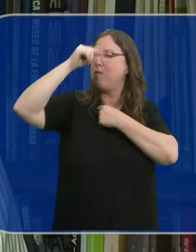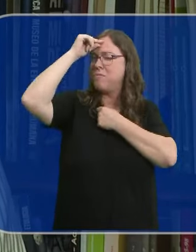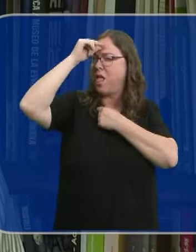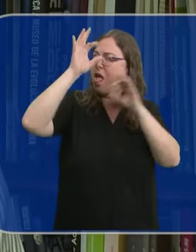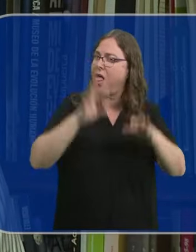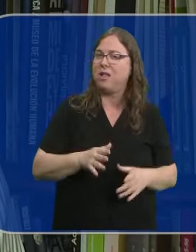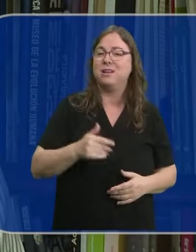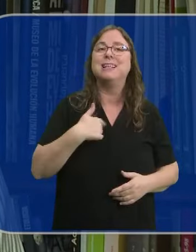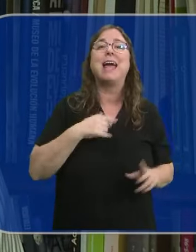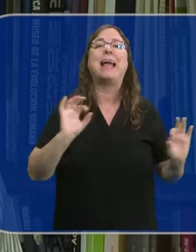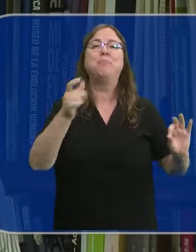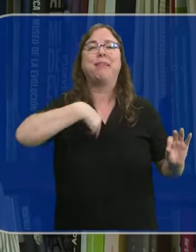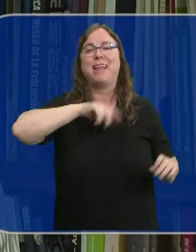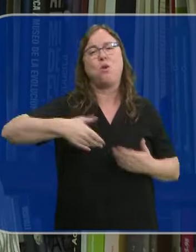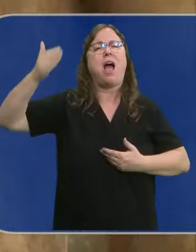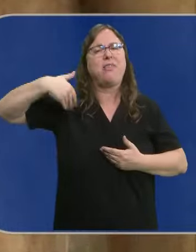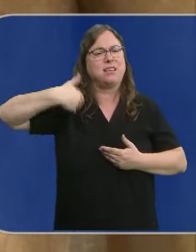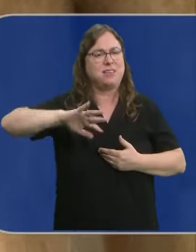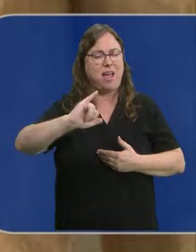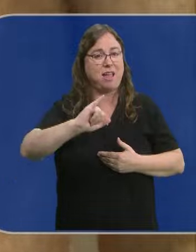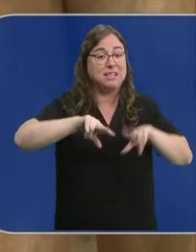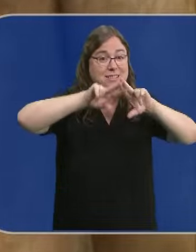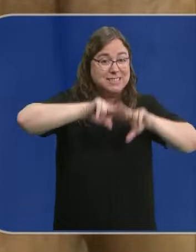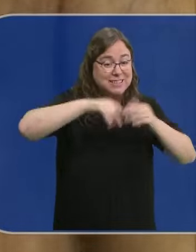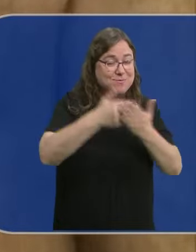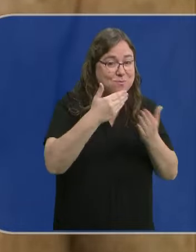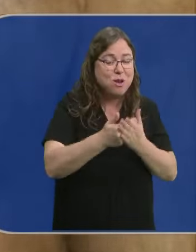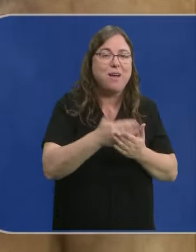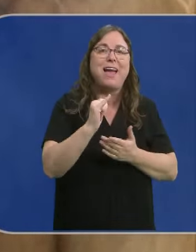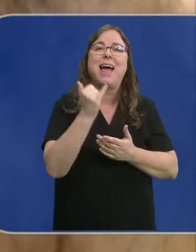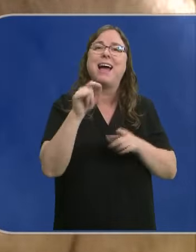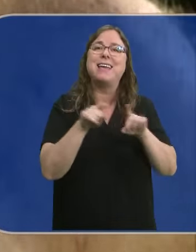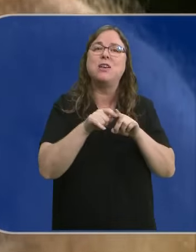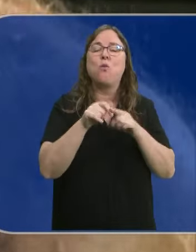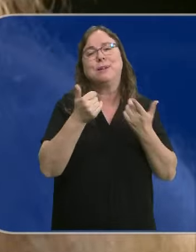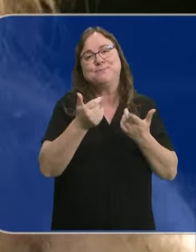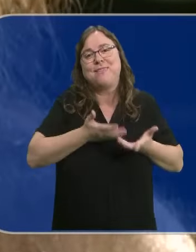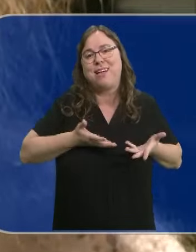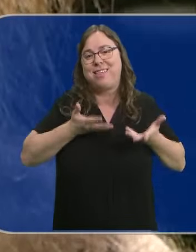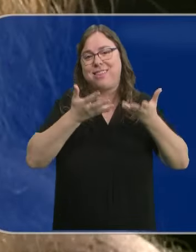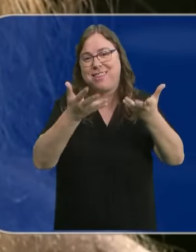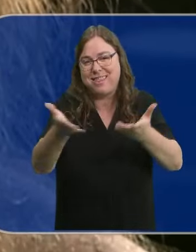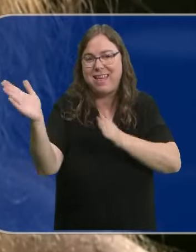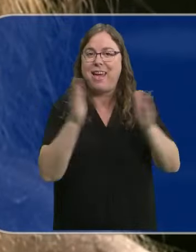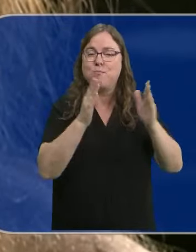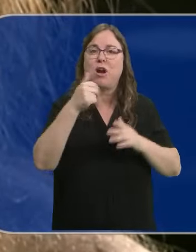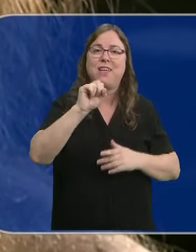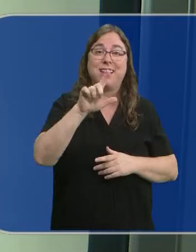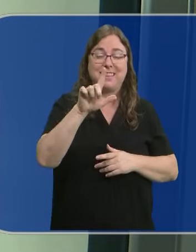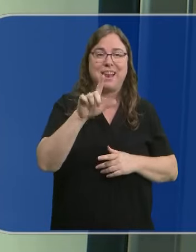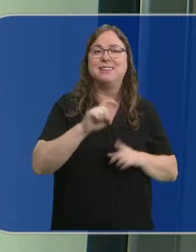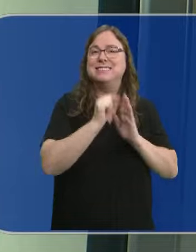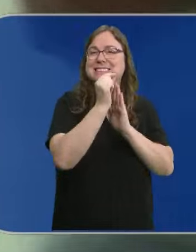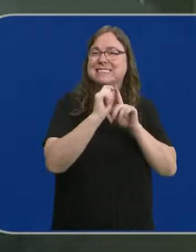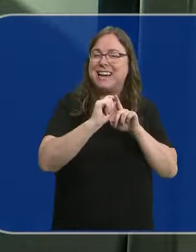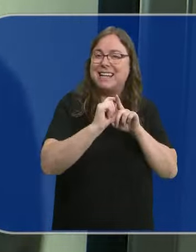tenemos nosotros. No somos nada especiales. La investigación probaría la existencia de un auténtico altruismo entre los neandertales, otro